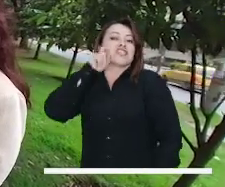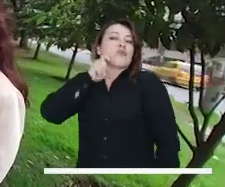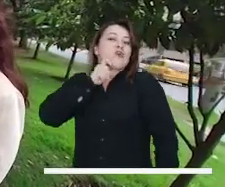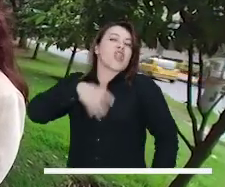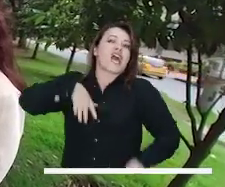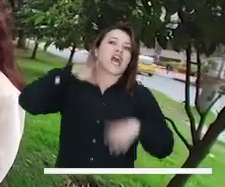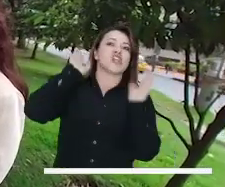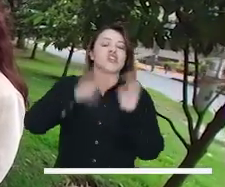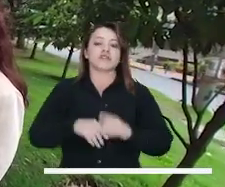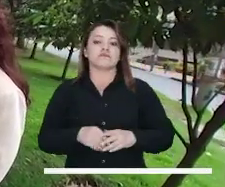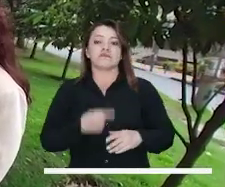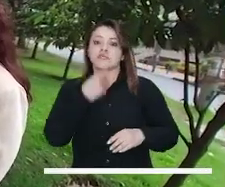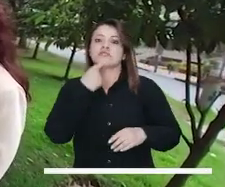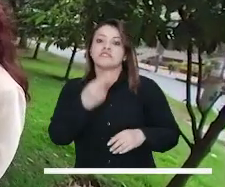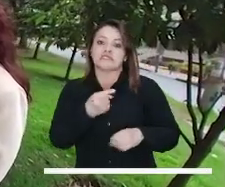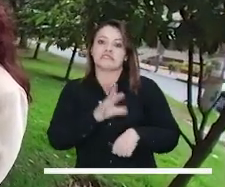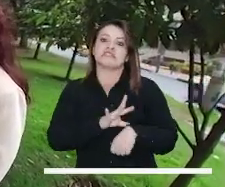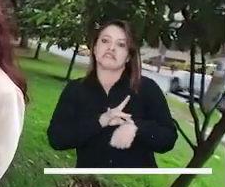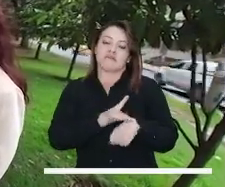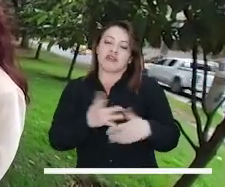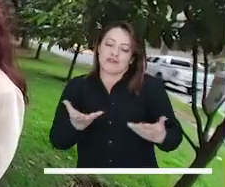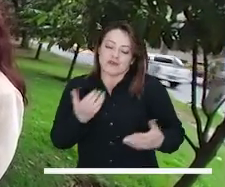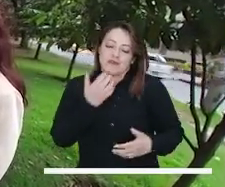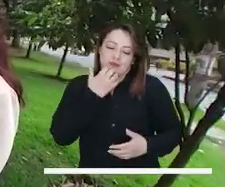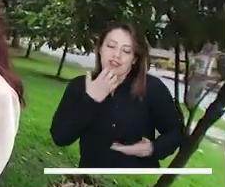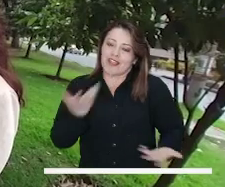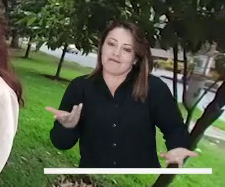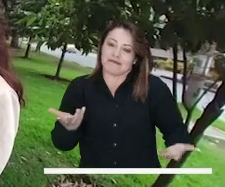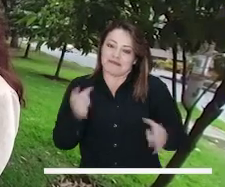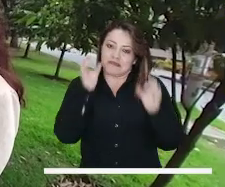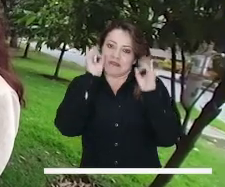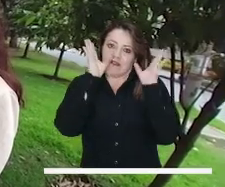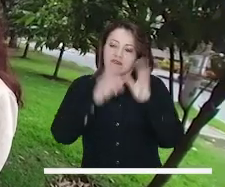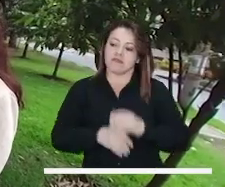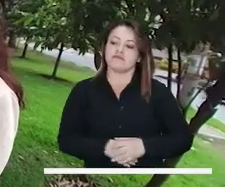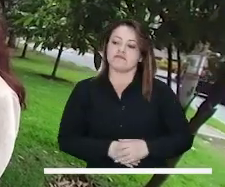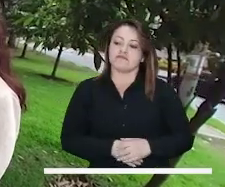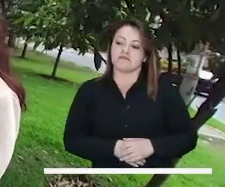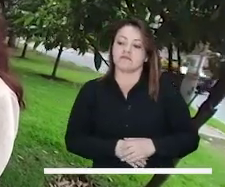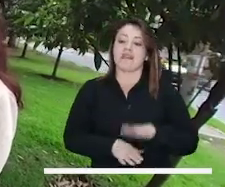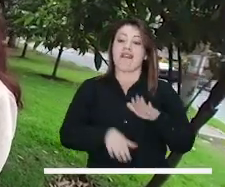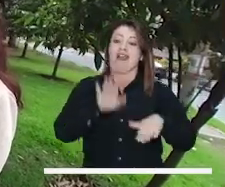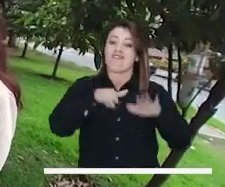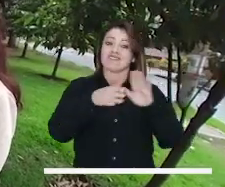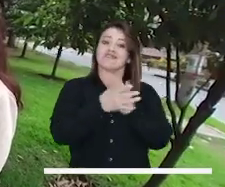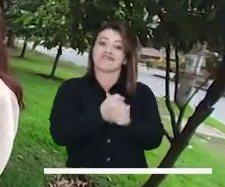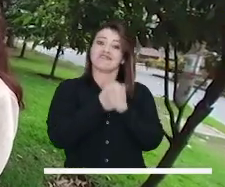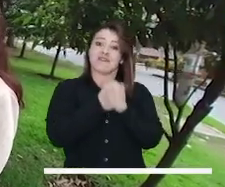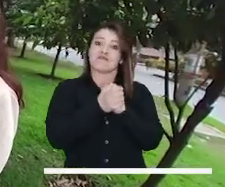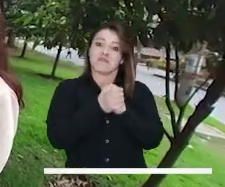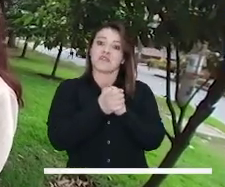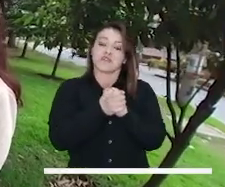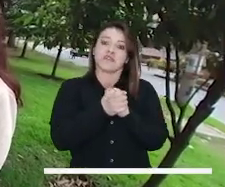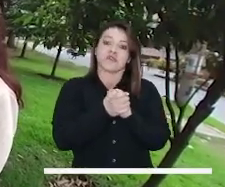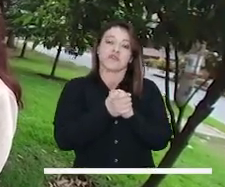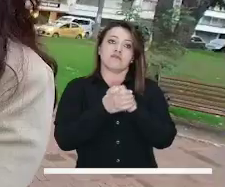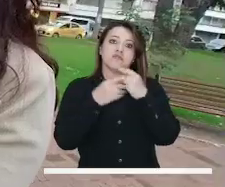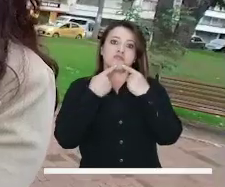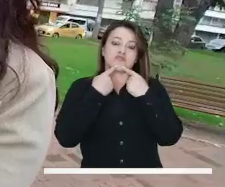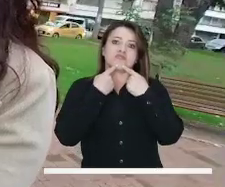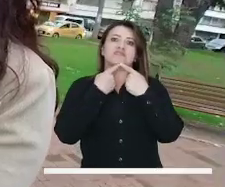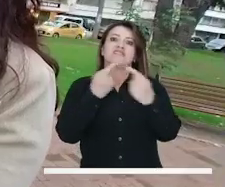callejón a las 10 de la noche, por eso fue que la violaron. Tras de que la violan también hacen ser la culpable.